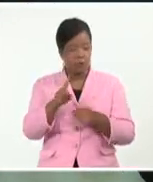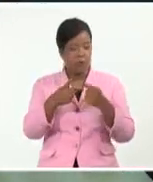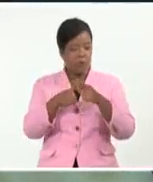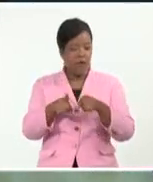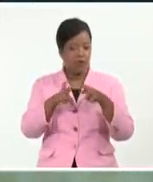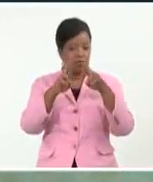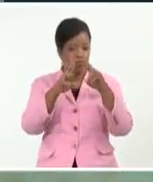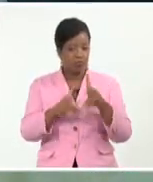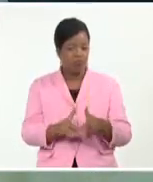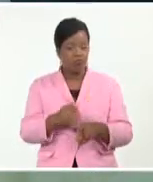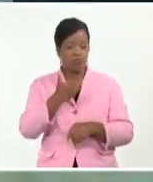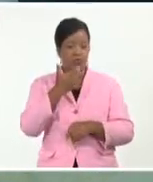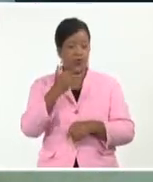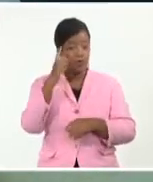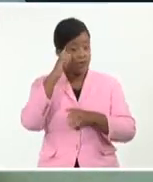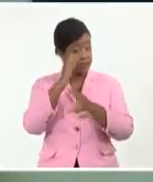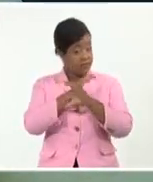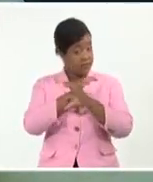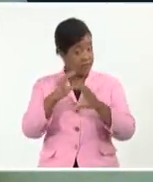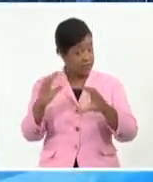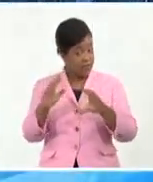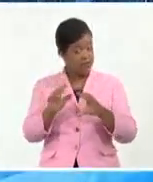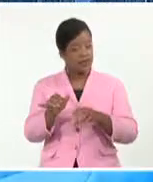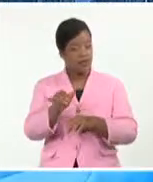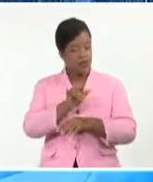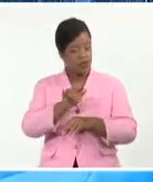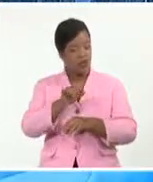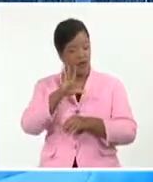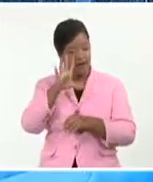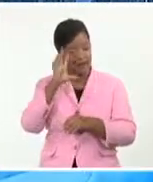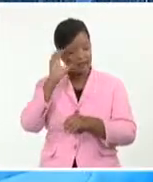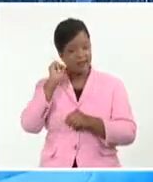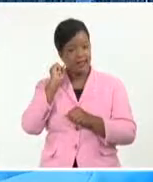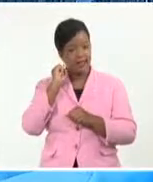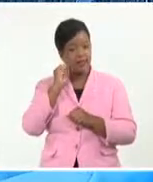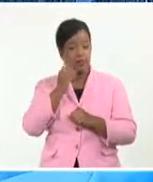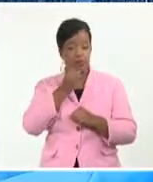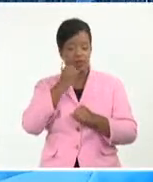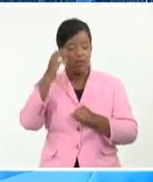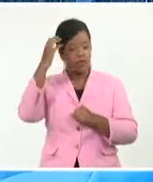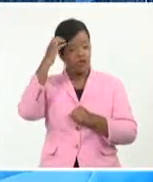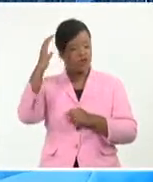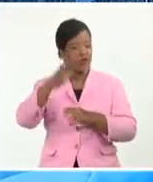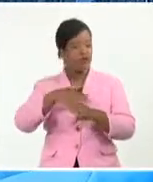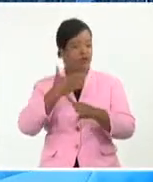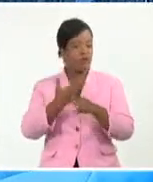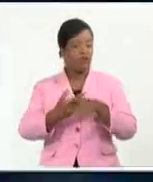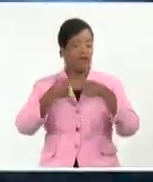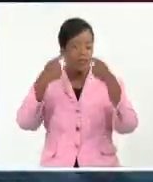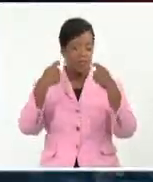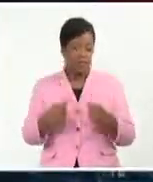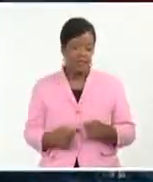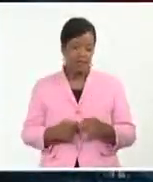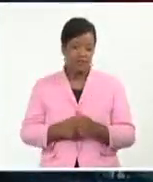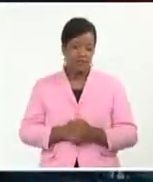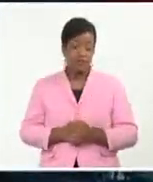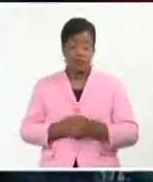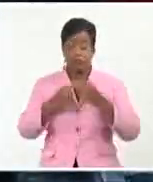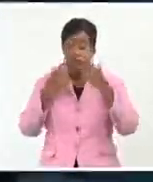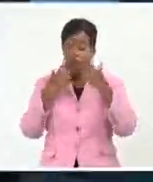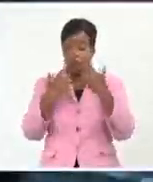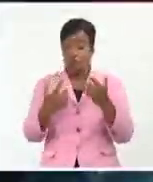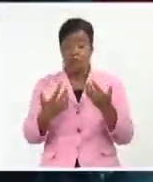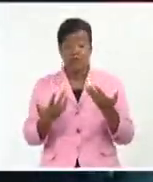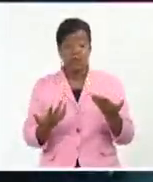ciencia se vale de ellos para que las autoridades sanitarias y gubernamentales tomen las mejores decisiones. Vale destacar que aún no están los